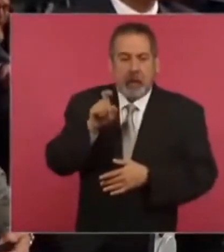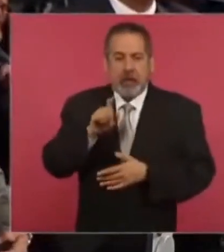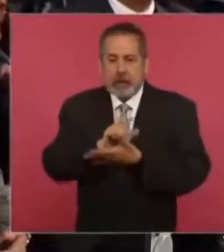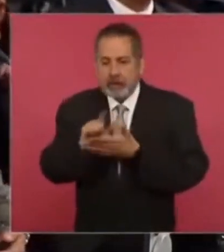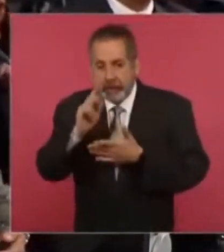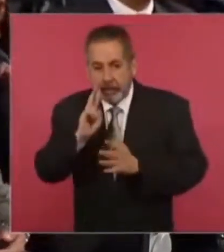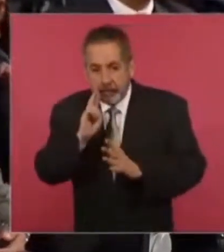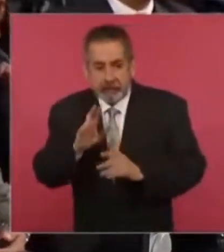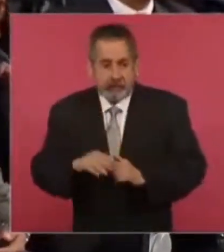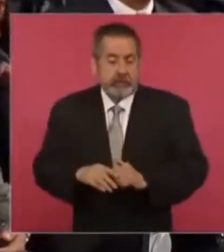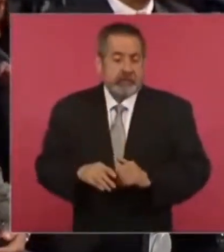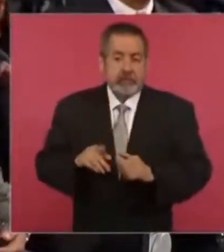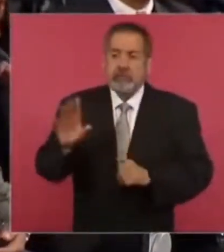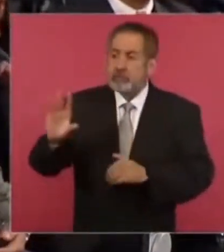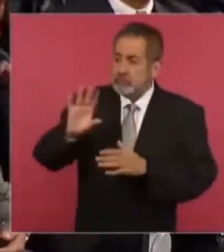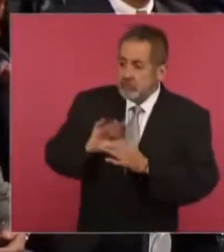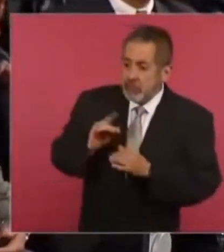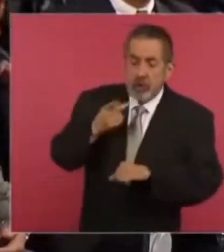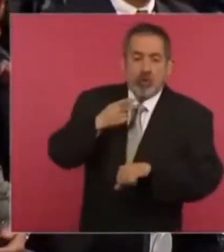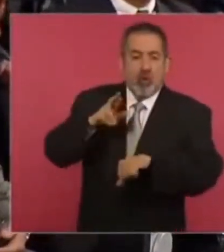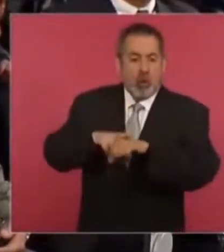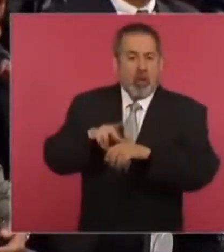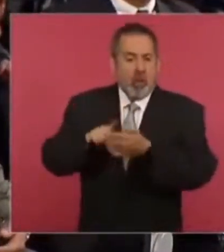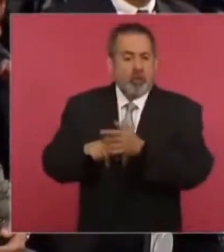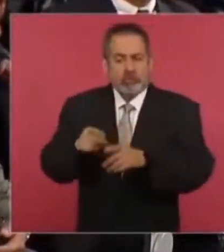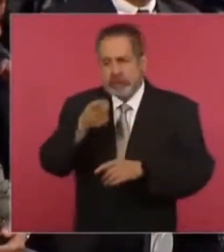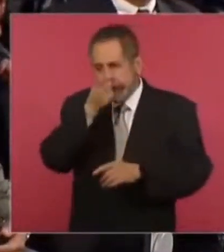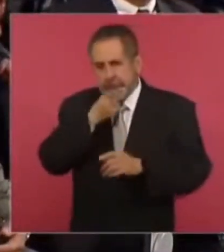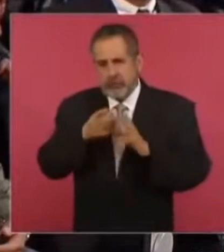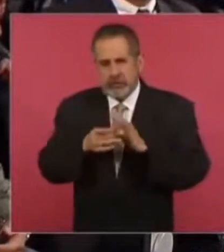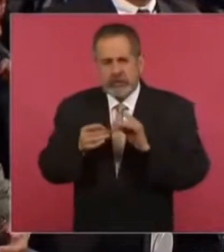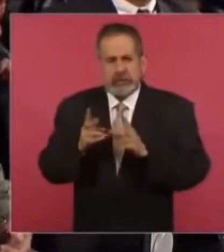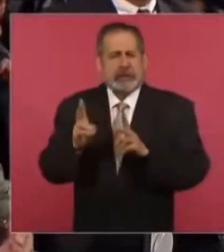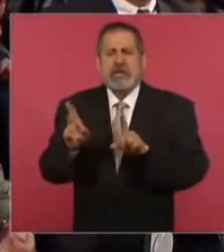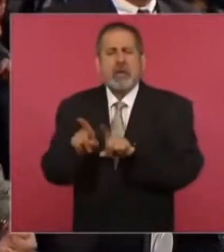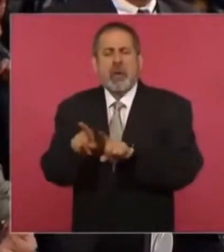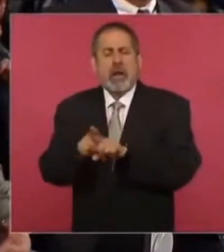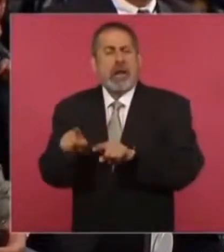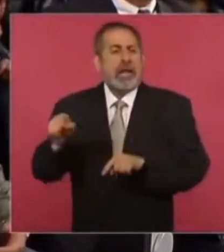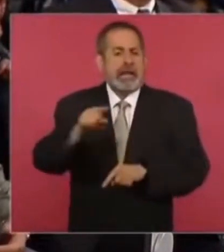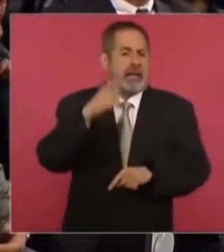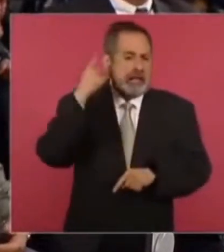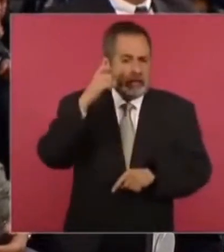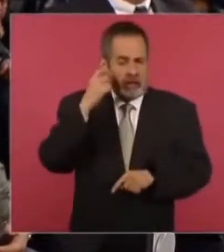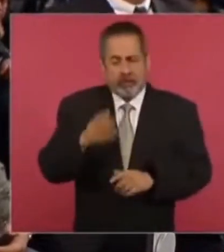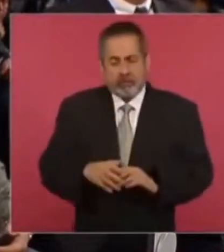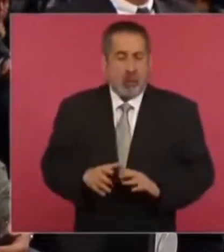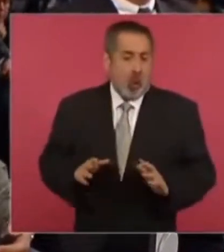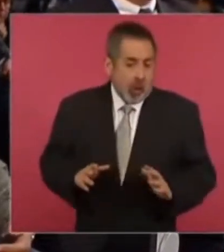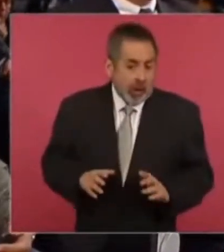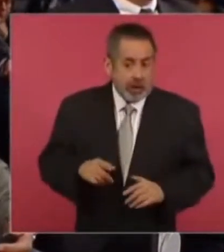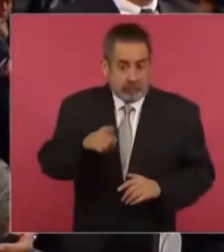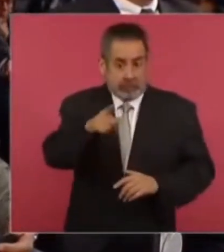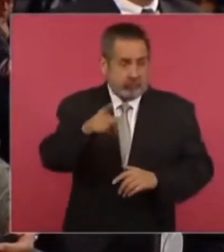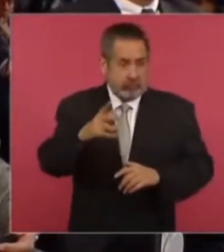Sí Eso ya alguna vez nos lo explicó el procurador de la Profeco en un tema similar allá en Querétaro Sí, bueno ya lo